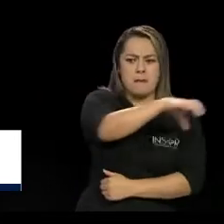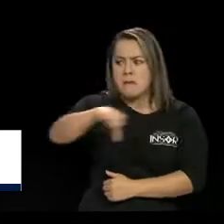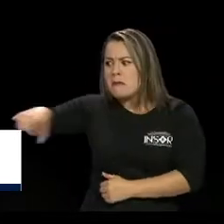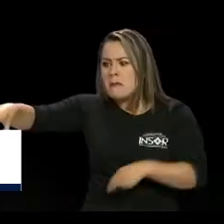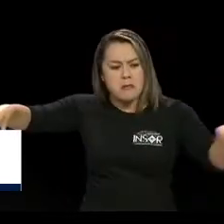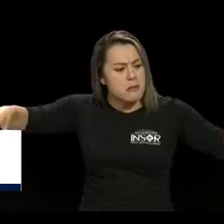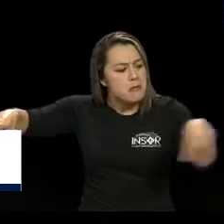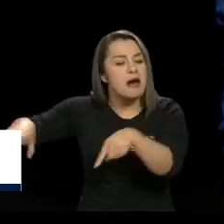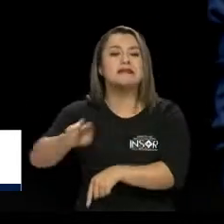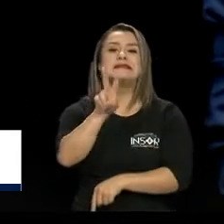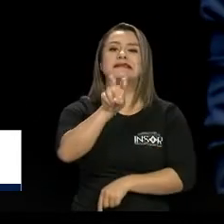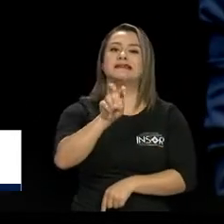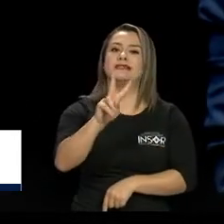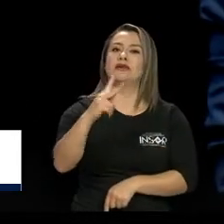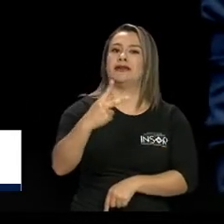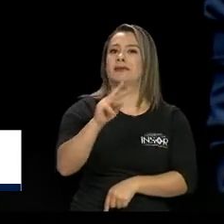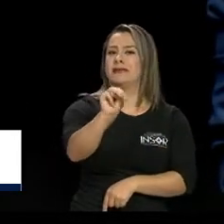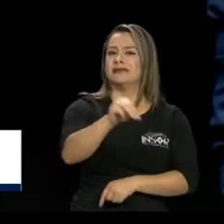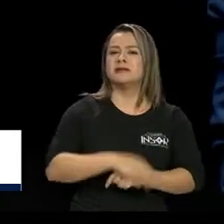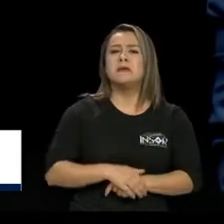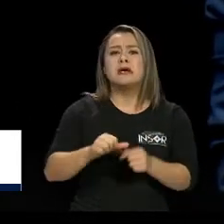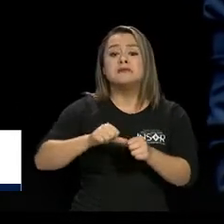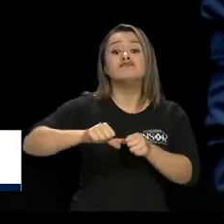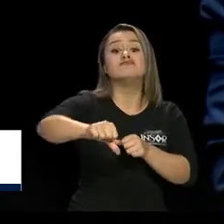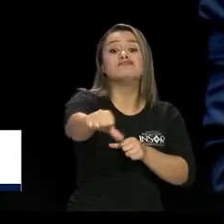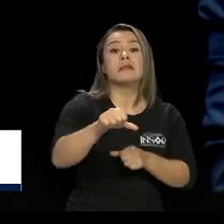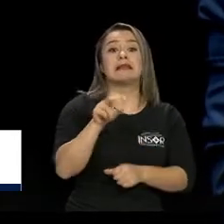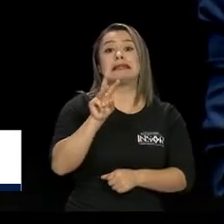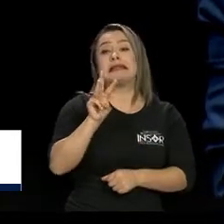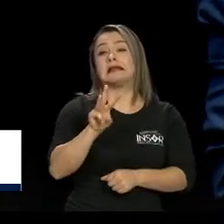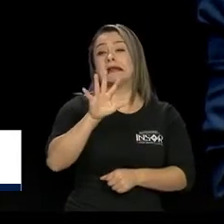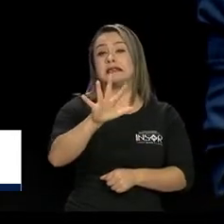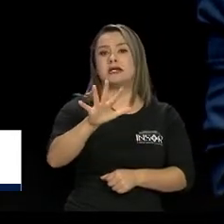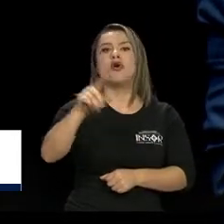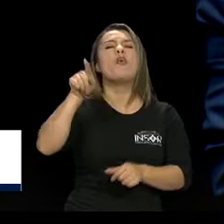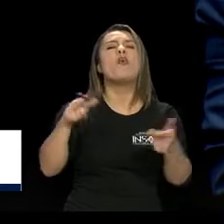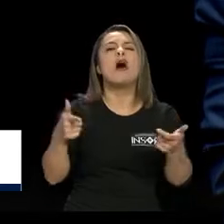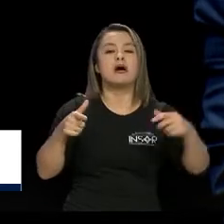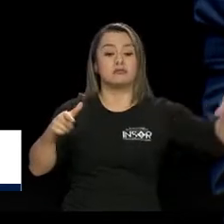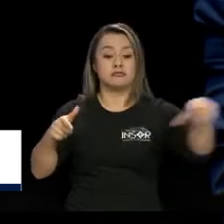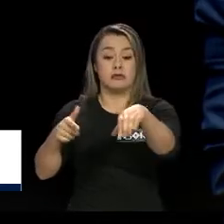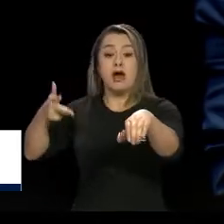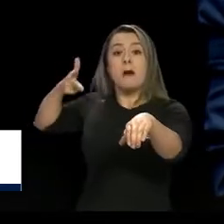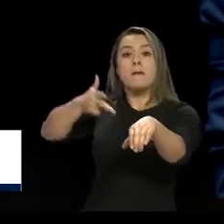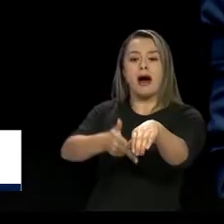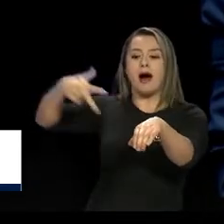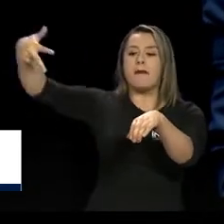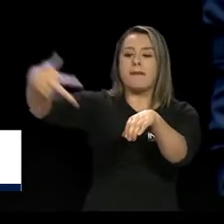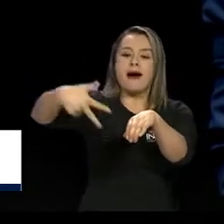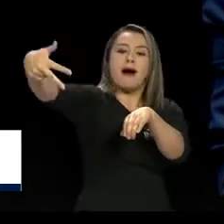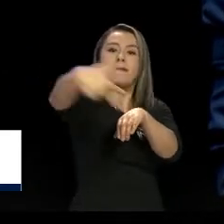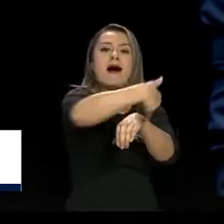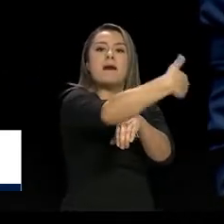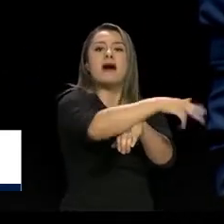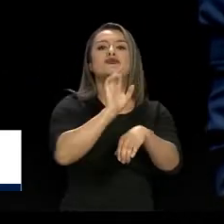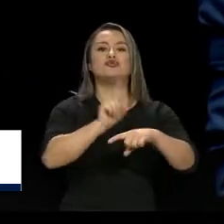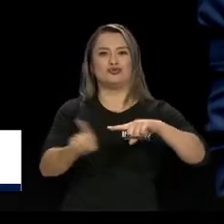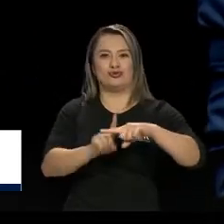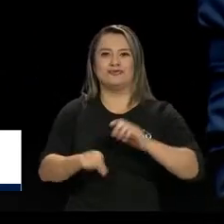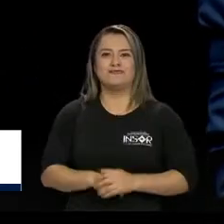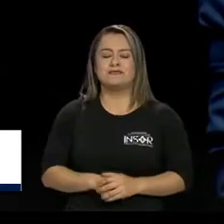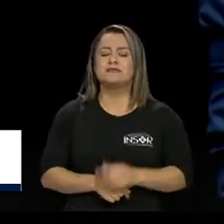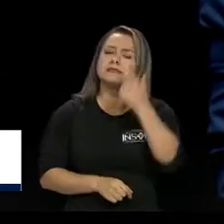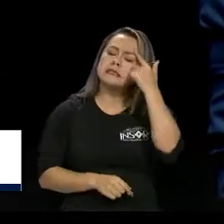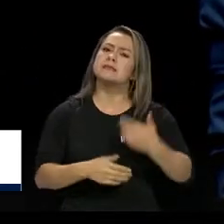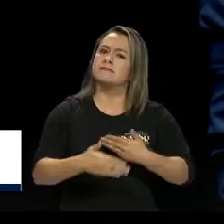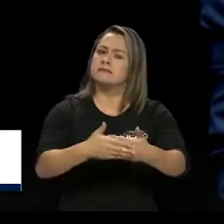Se ha hablado además de 33 kilómetros de troncal de Transmilenio abastecedora. Pero además quiero aprovechar esta ocasión para hacer el compromiso de